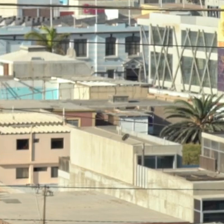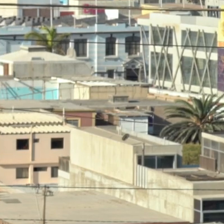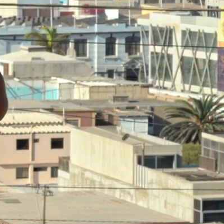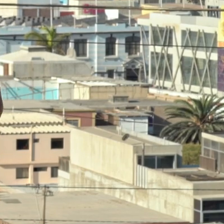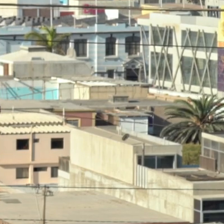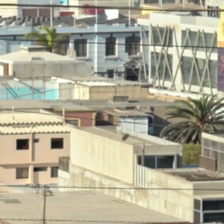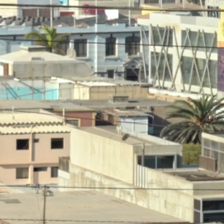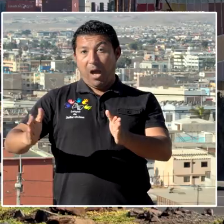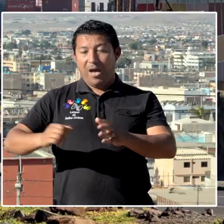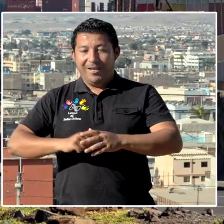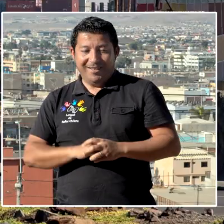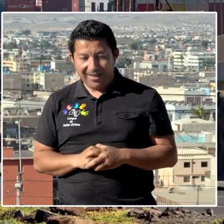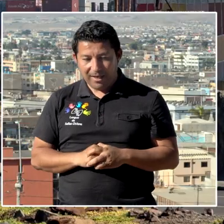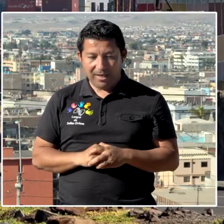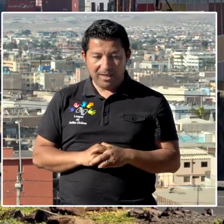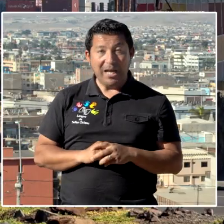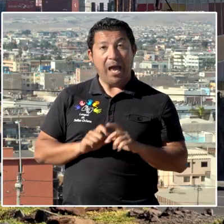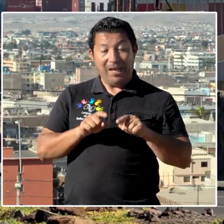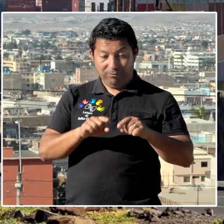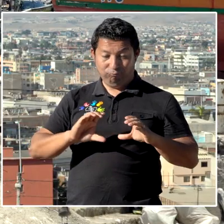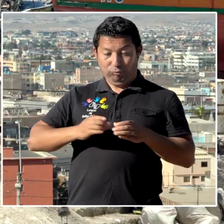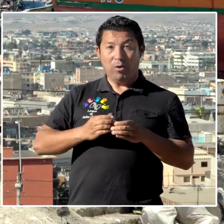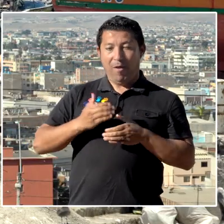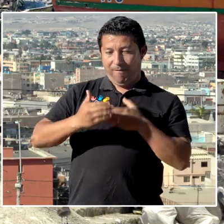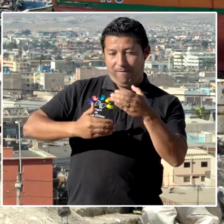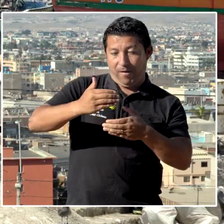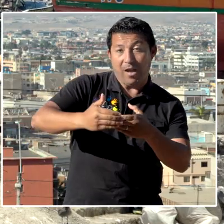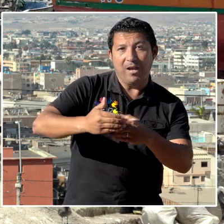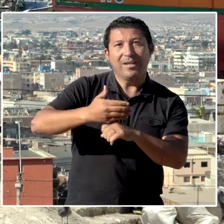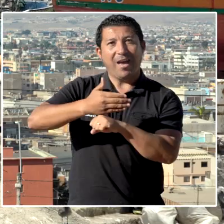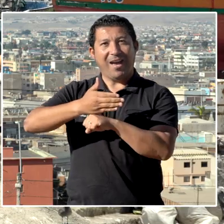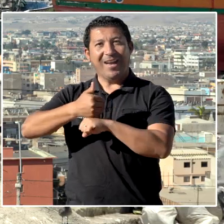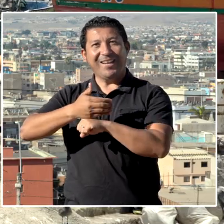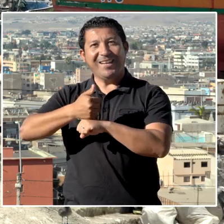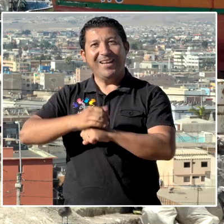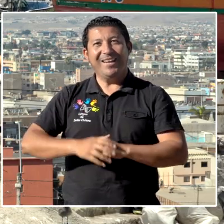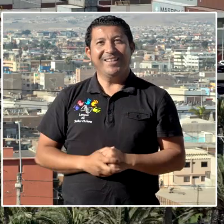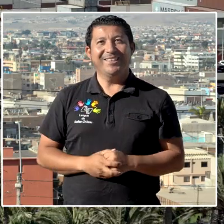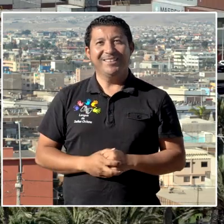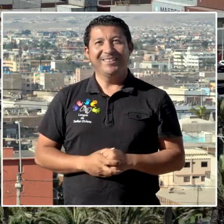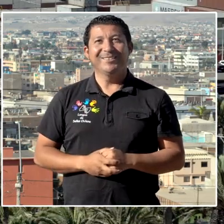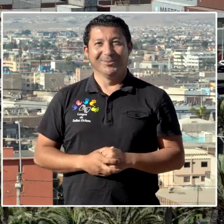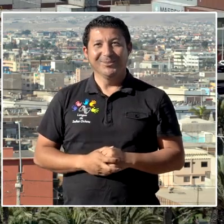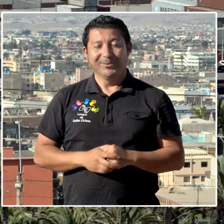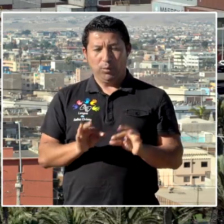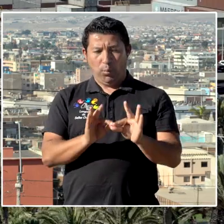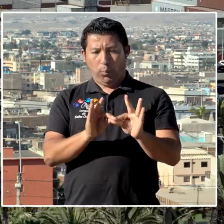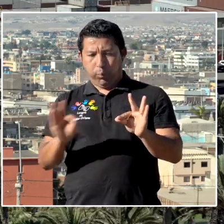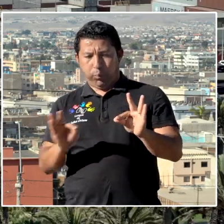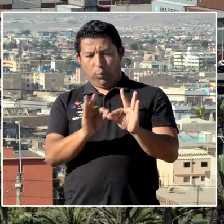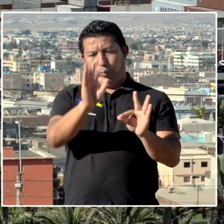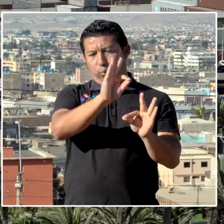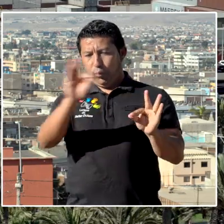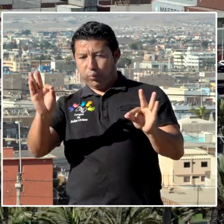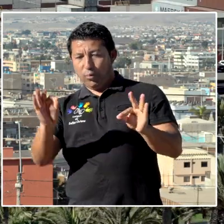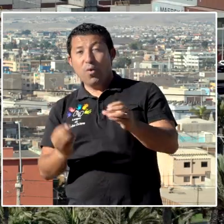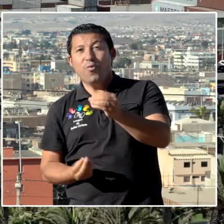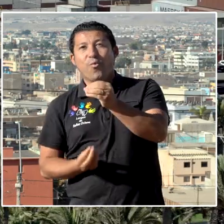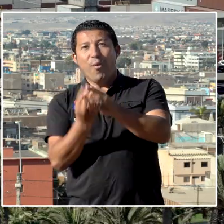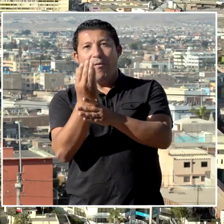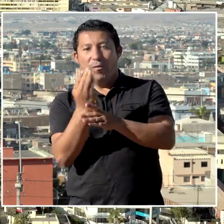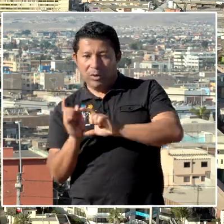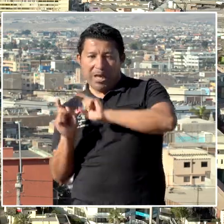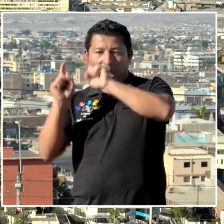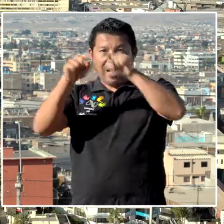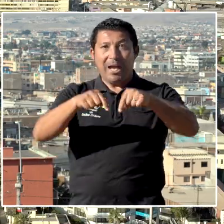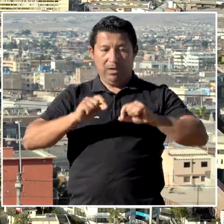y gracias a la apertura del Puerto Libre y la Junta de Adelanto de Arica, la arquitectura moderna entra de